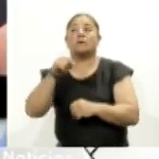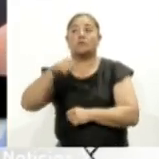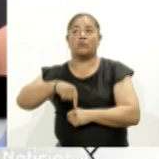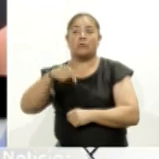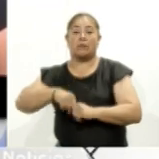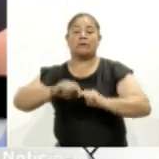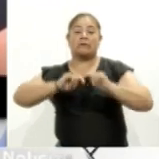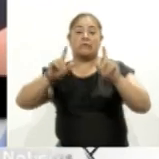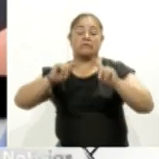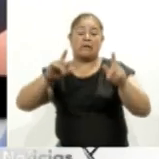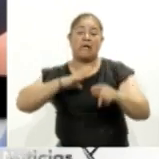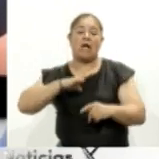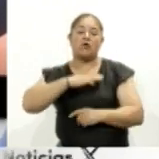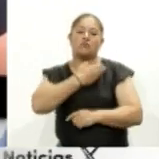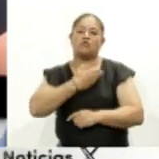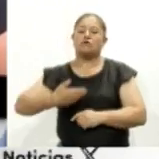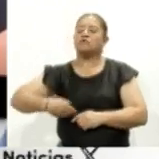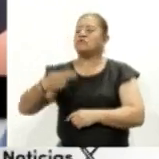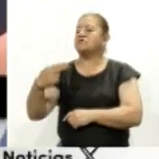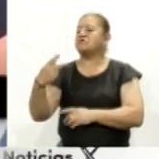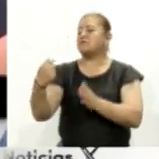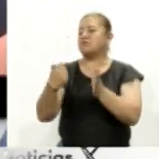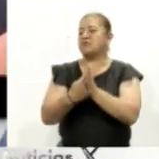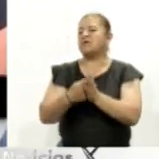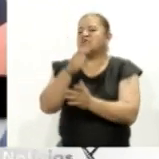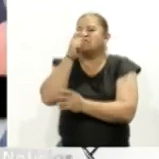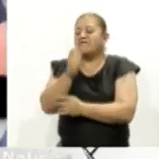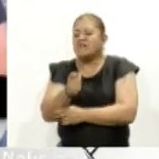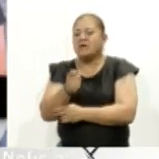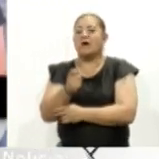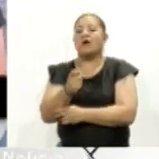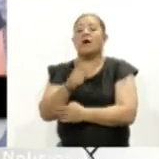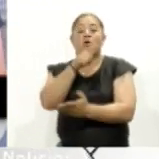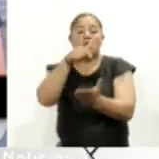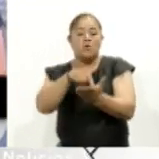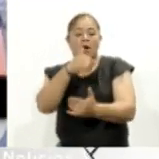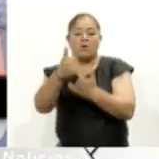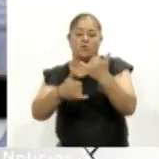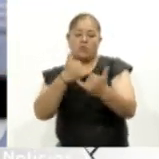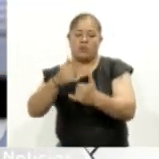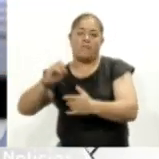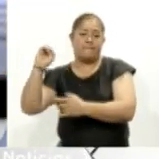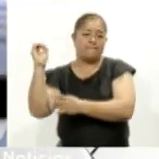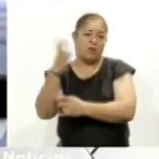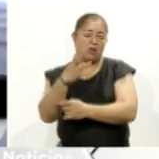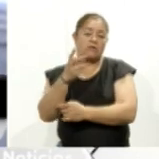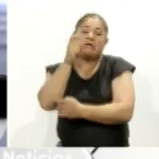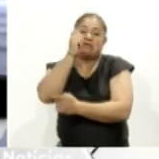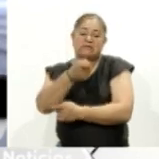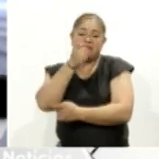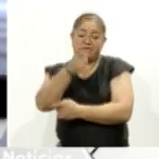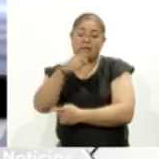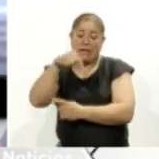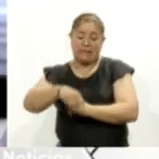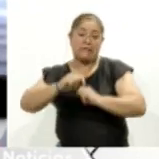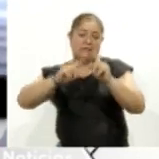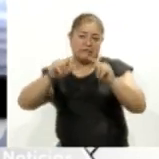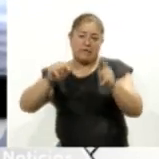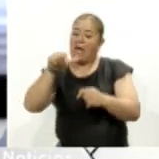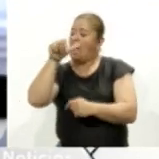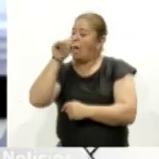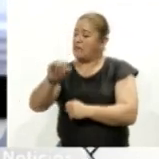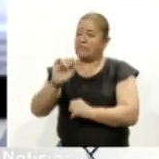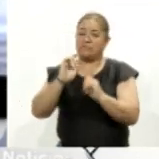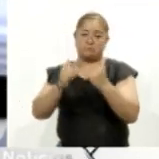tiene un municipio que se llama Tlaxco que significa lugar del juego de pelota entonces eso nos da indicios de que en Tlaxcala este juego se